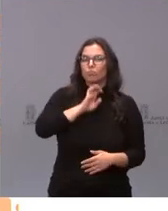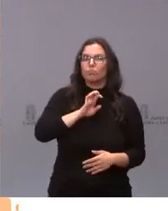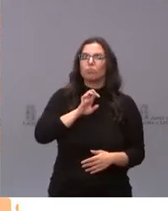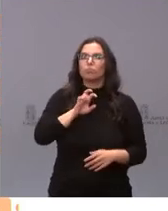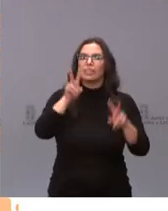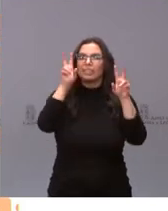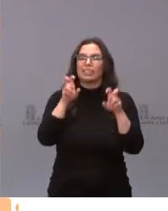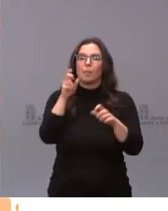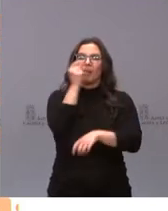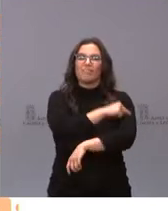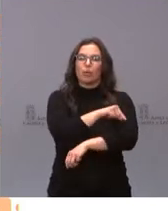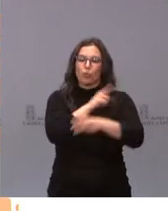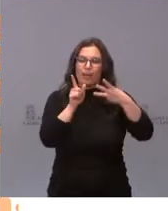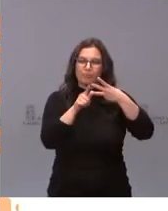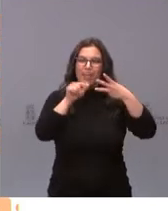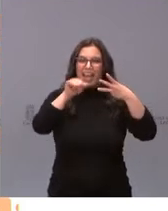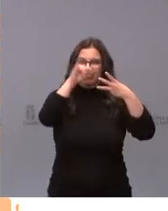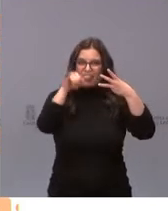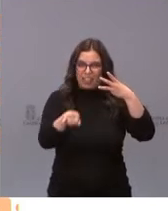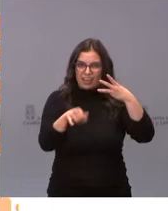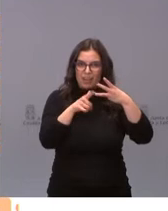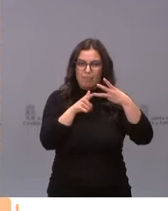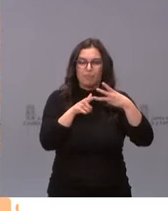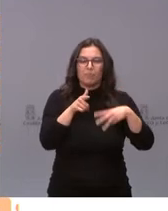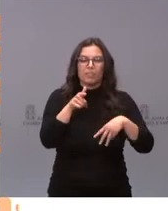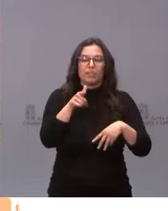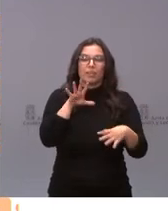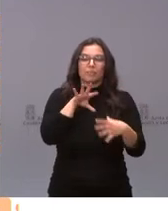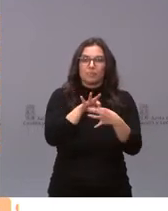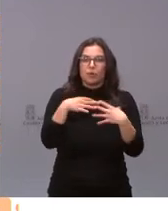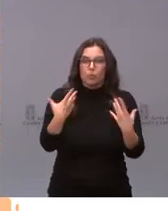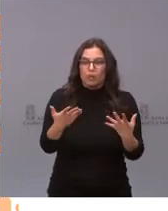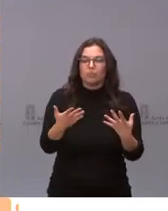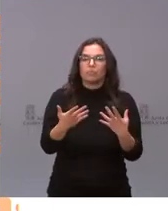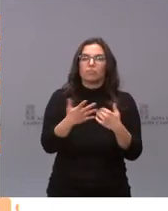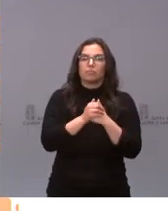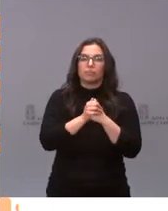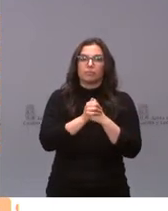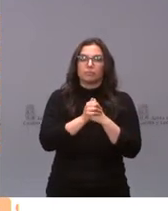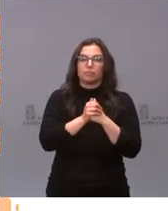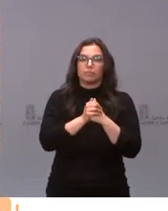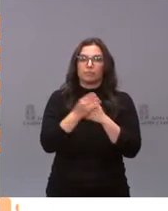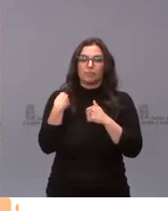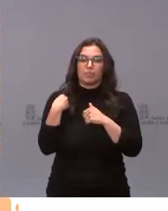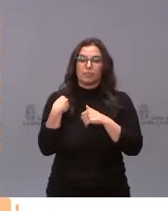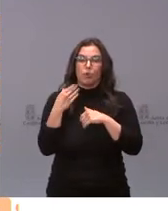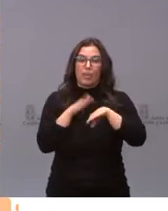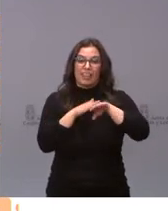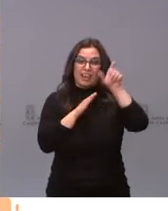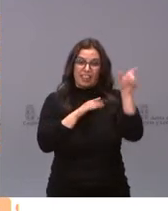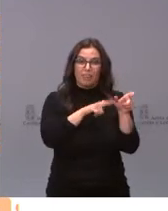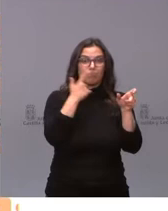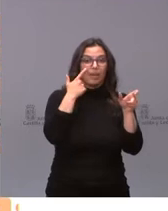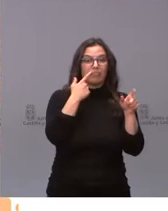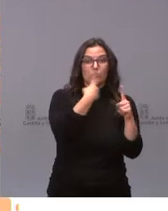de AstraZeneca y ver, relacionan cuáles son en la parte izquierda los beneficios y